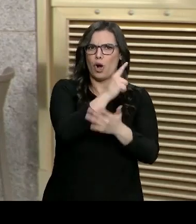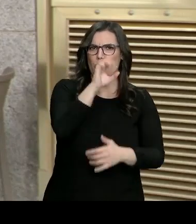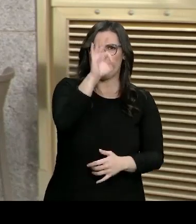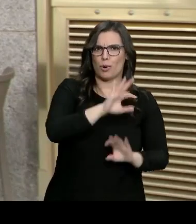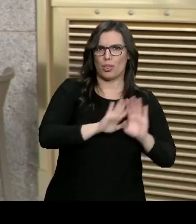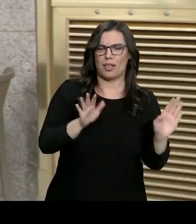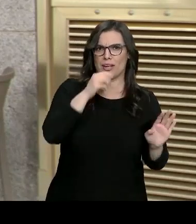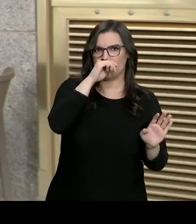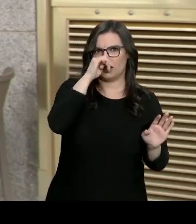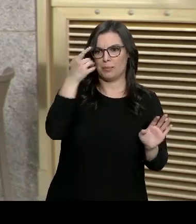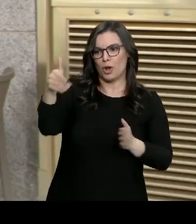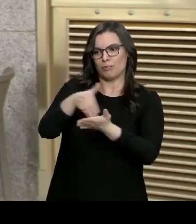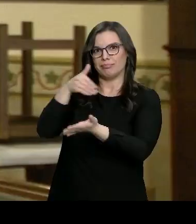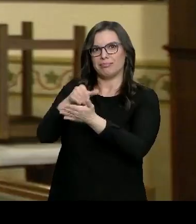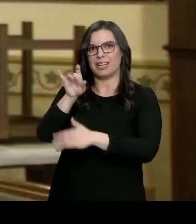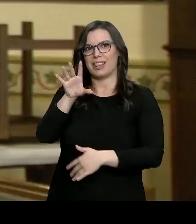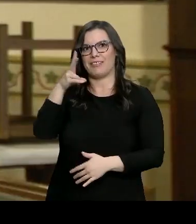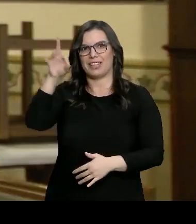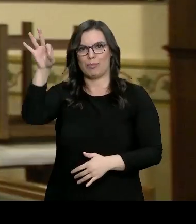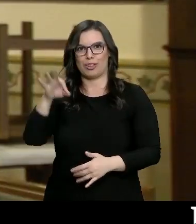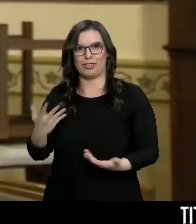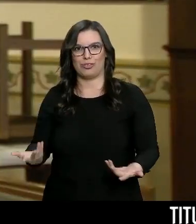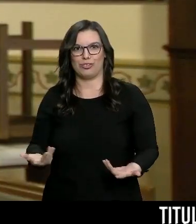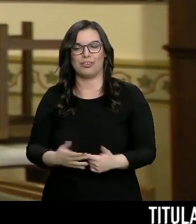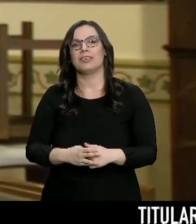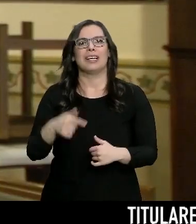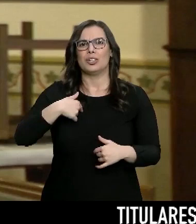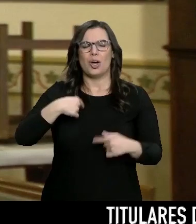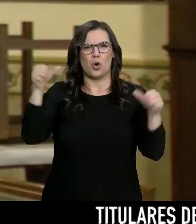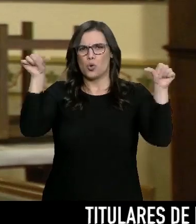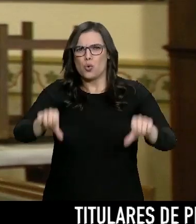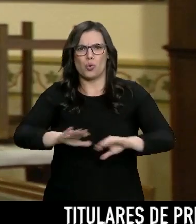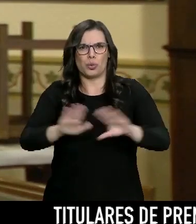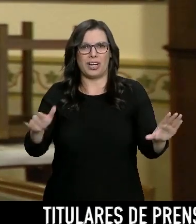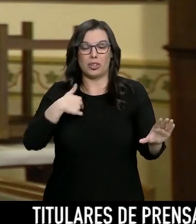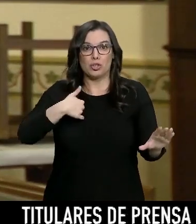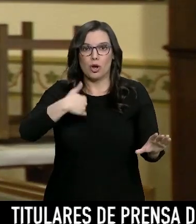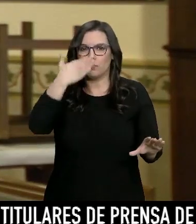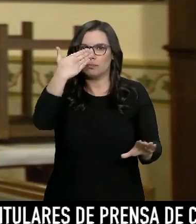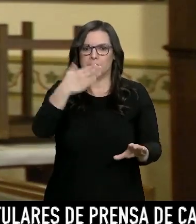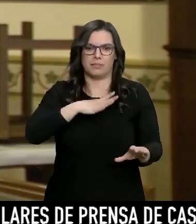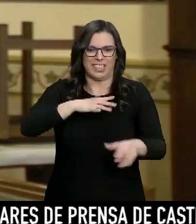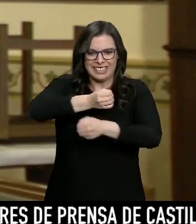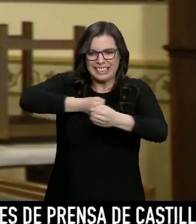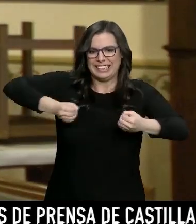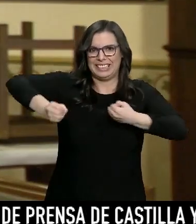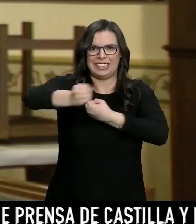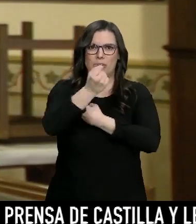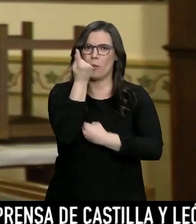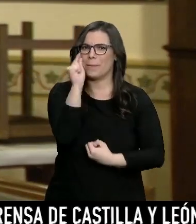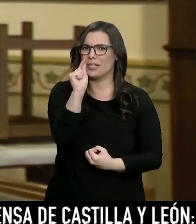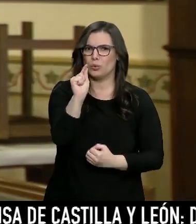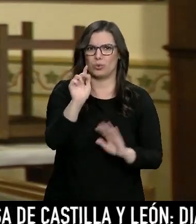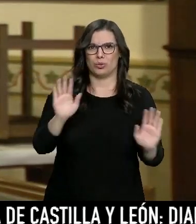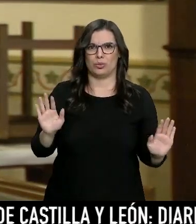trabajando a un 15 o un 20%. Esto es una ruina. sea, esto yo pediría que se pusieran por un minuto en